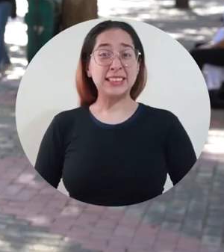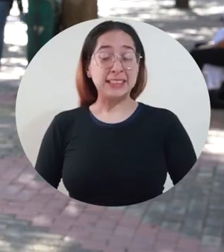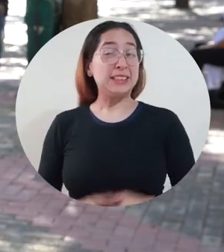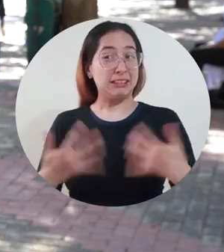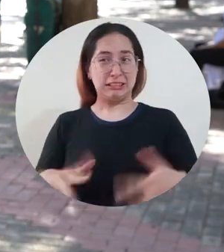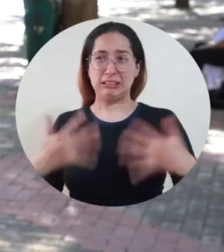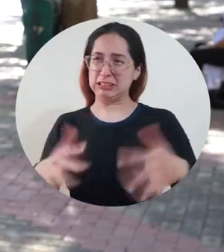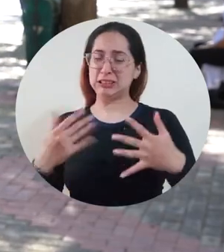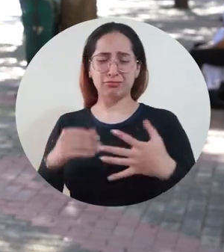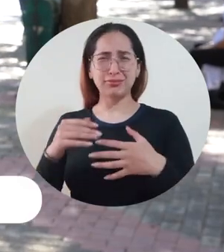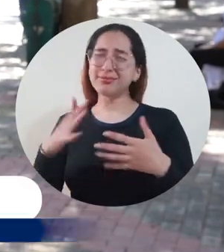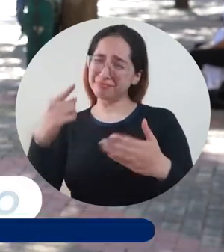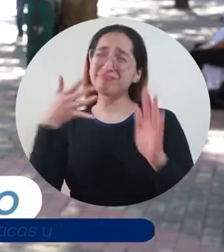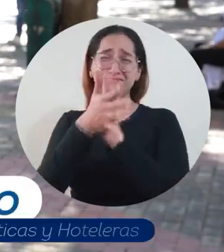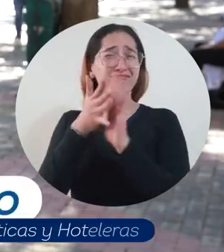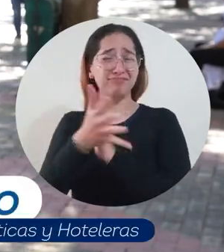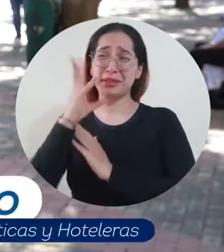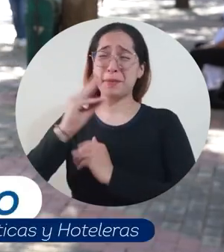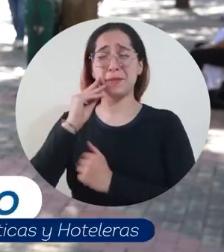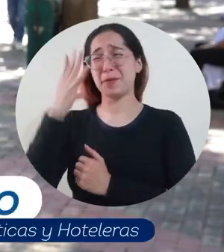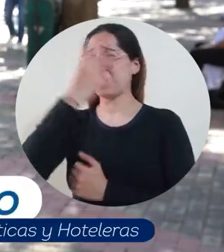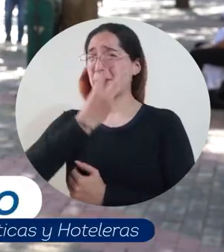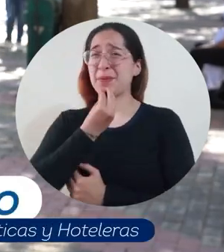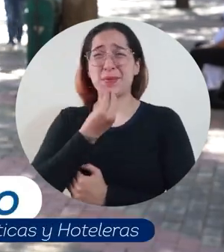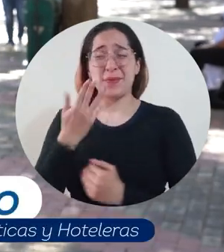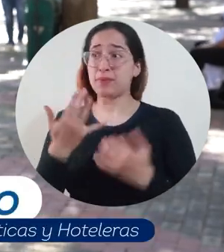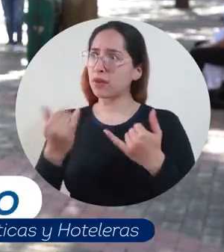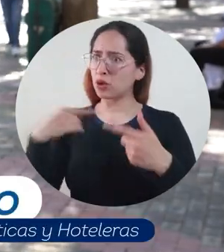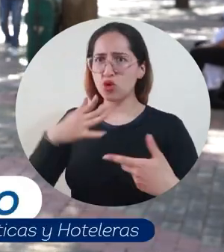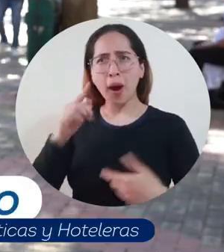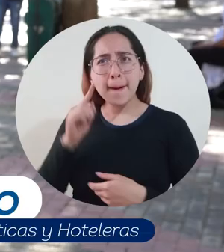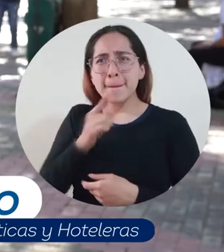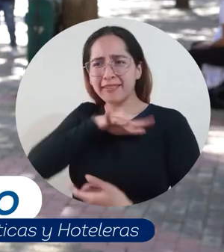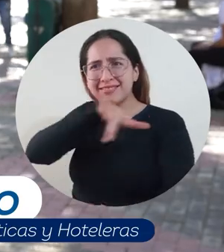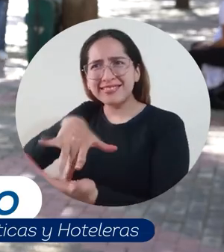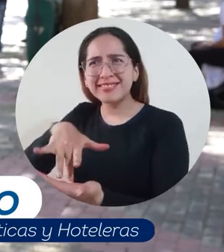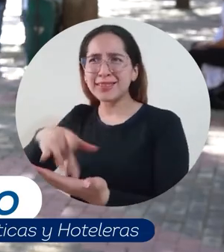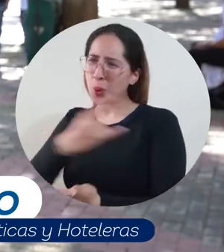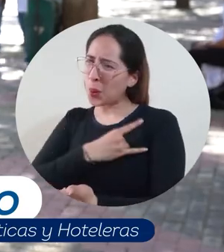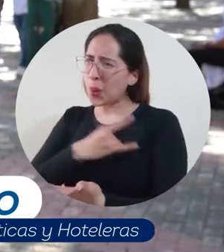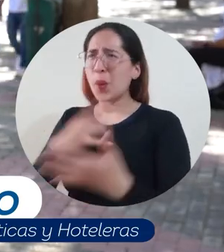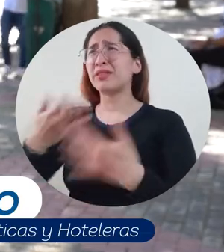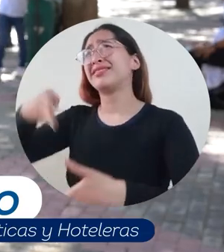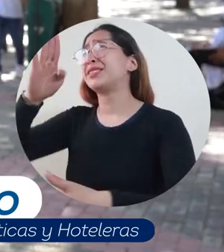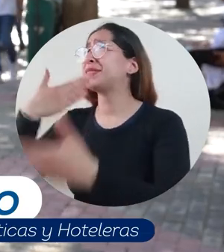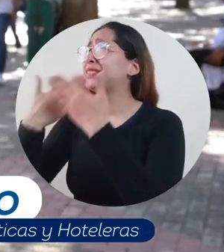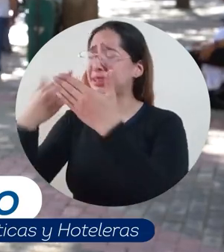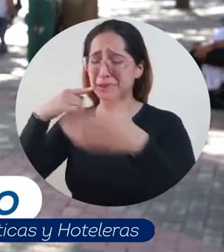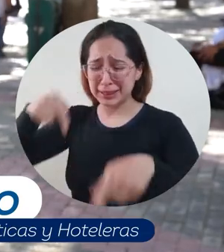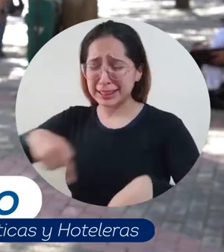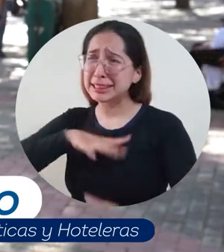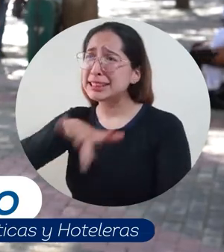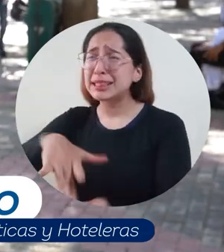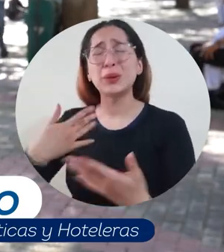Es toda una historia hermosa. Hoy venía por la mañana llegando a la universidad dándole gracias a Dios, sueño